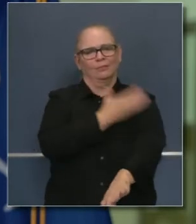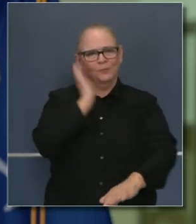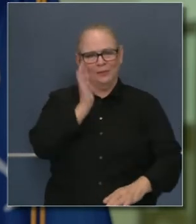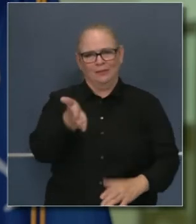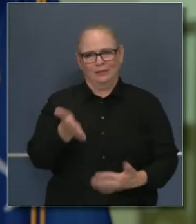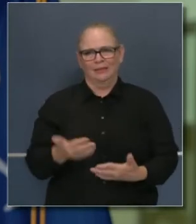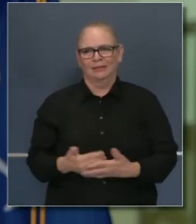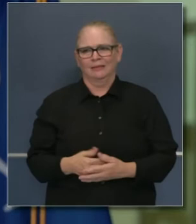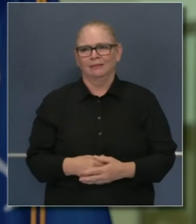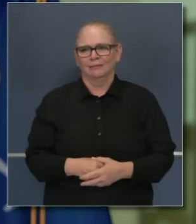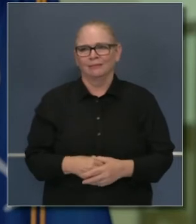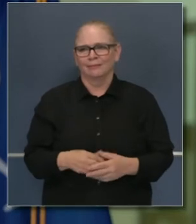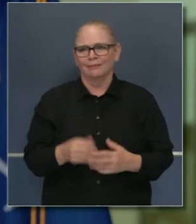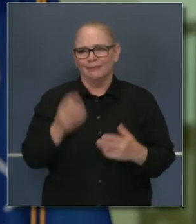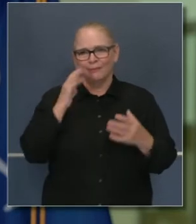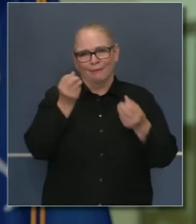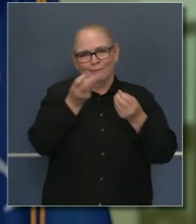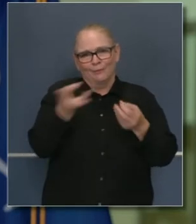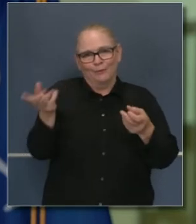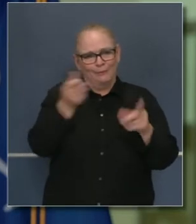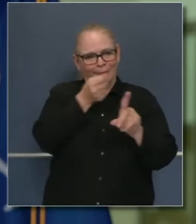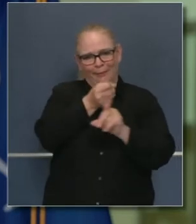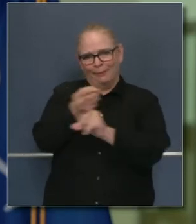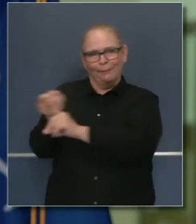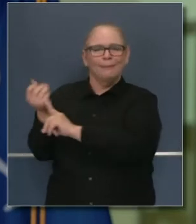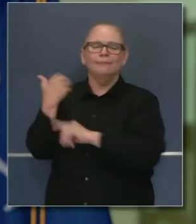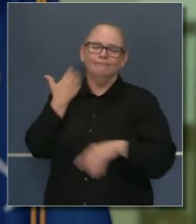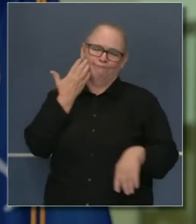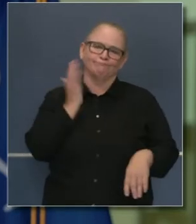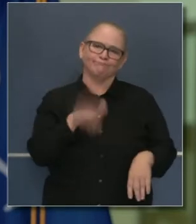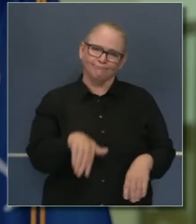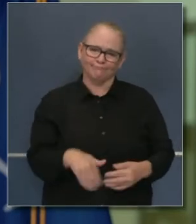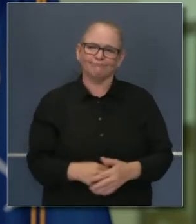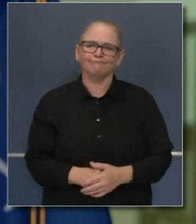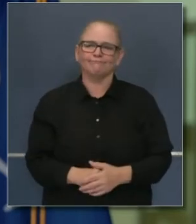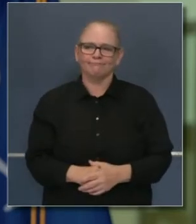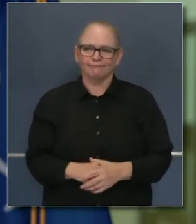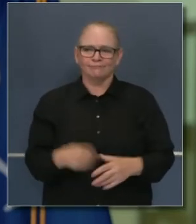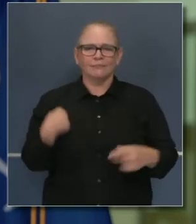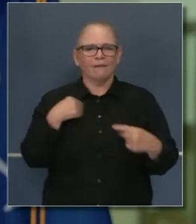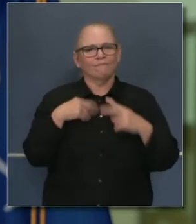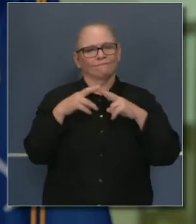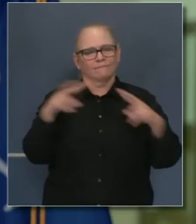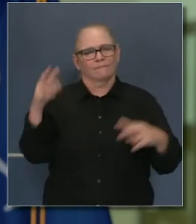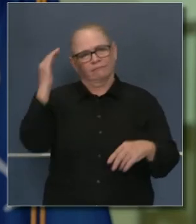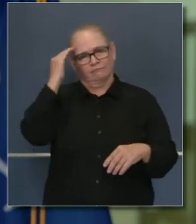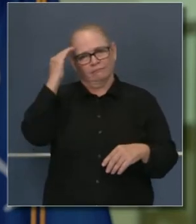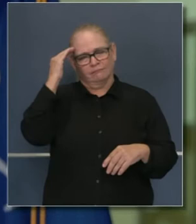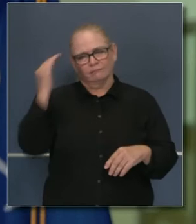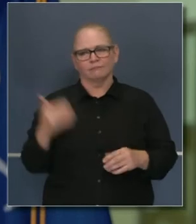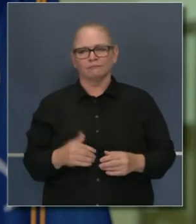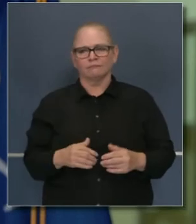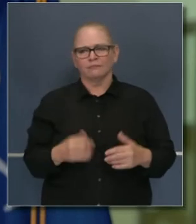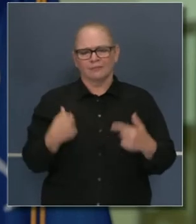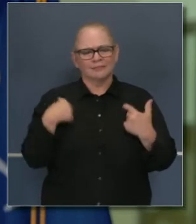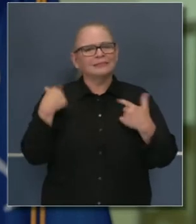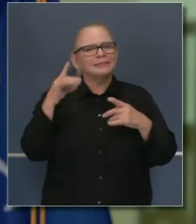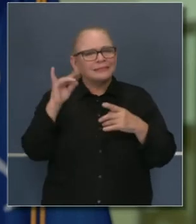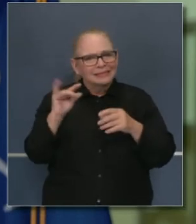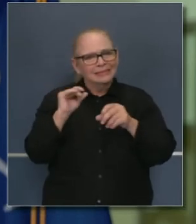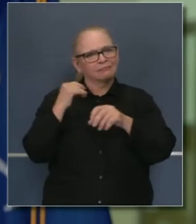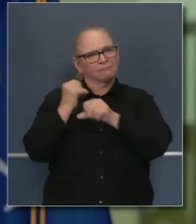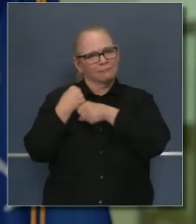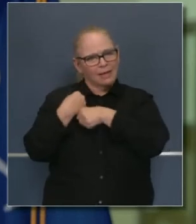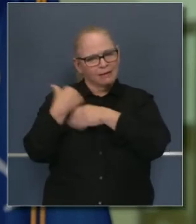tal vez se nos están acumulando y apilando contra nosotros, pero muchas son familiares para nosotros. Hay protocolos, hay procesos, hay